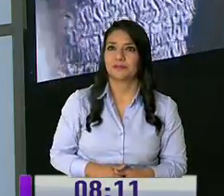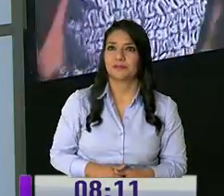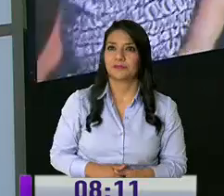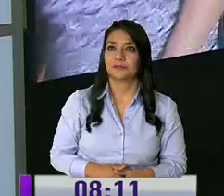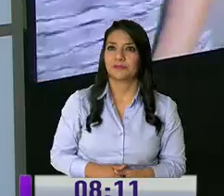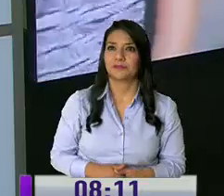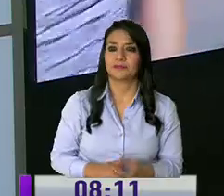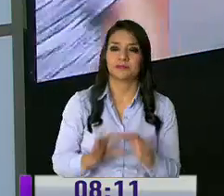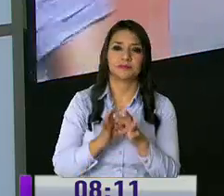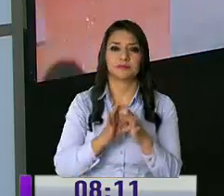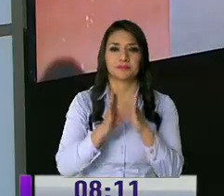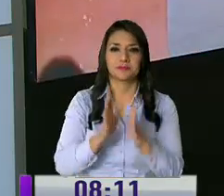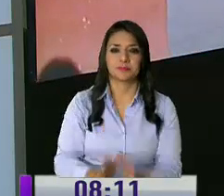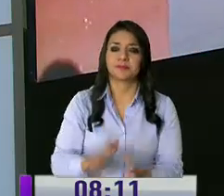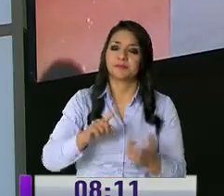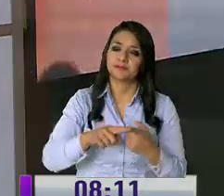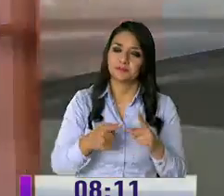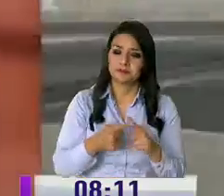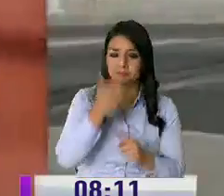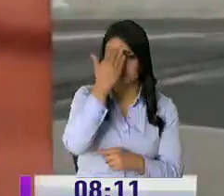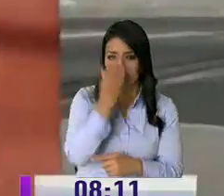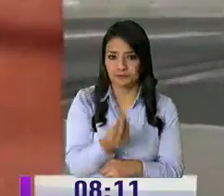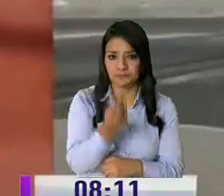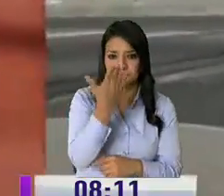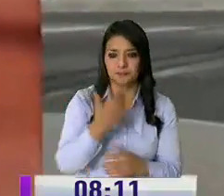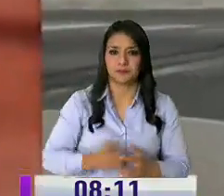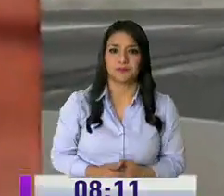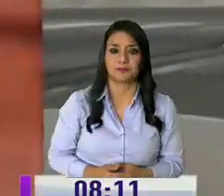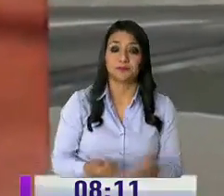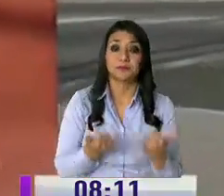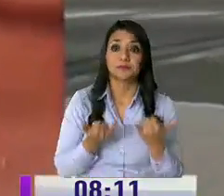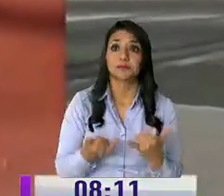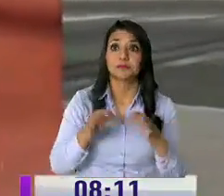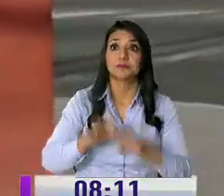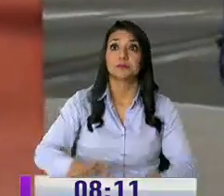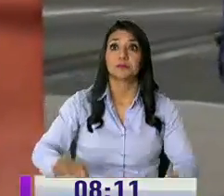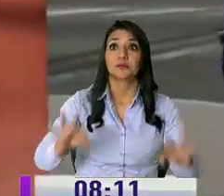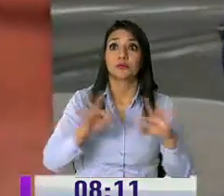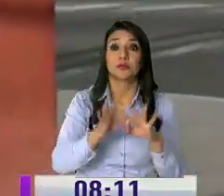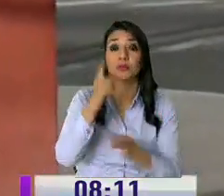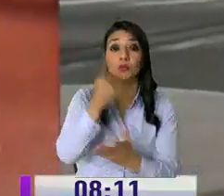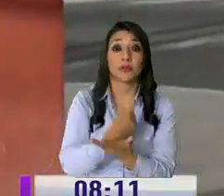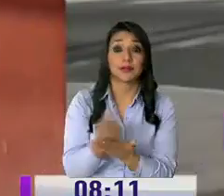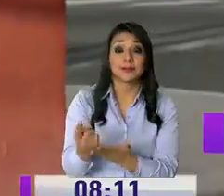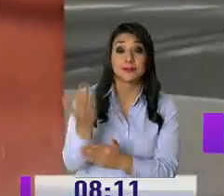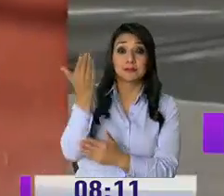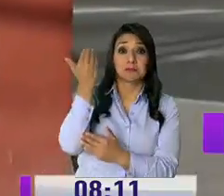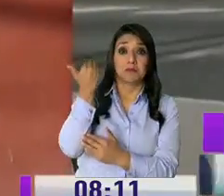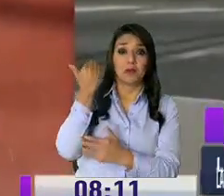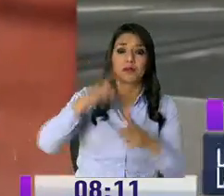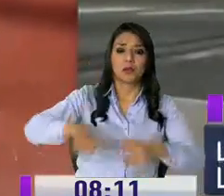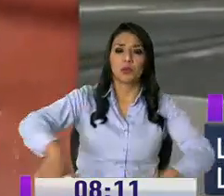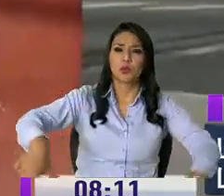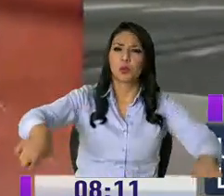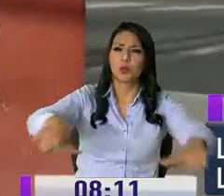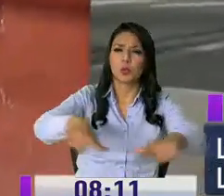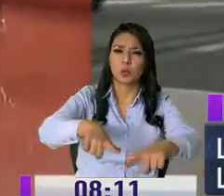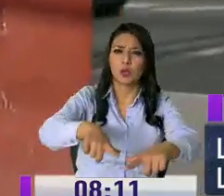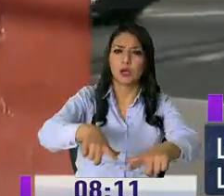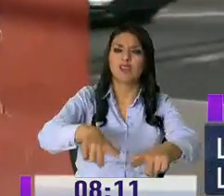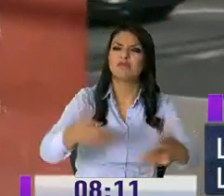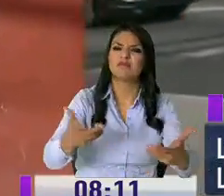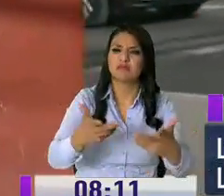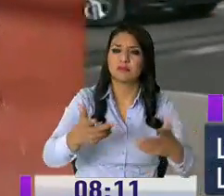Roberto, amigos, que tengan un excelente día lo importante resaltar aquí es que hace una semana toda la zona que está alrededor de la